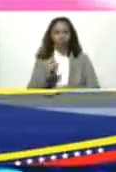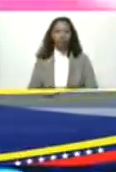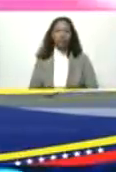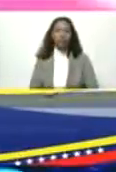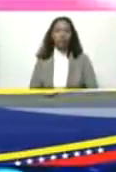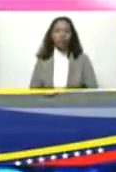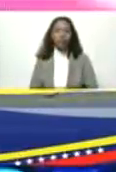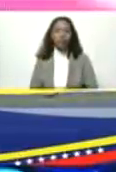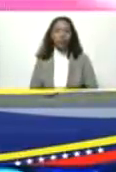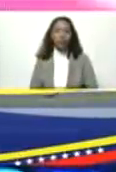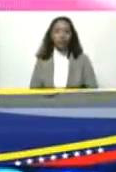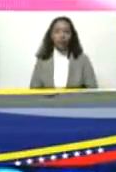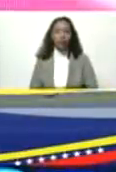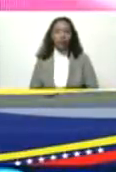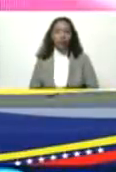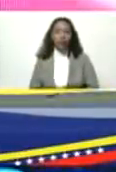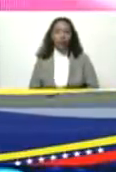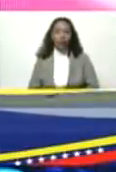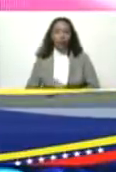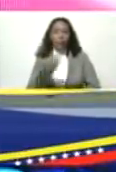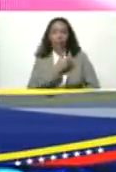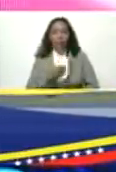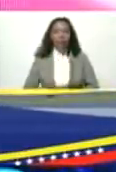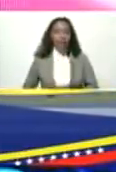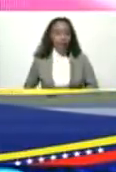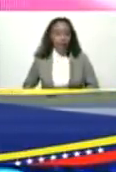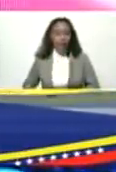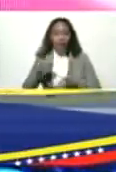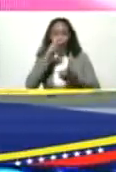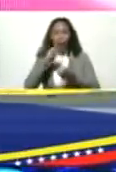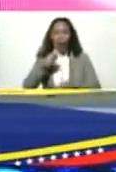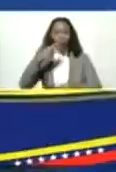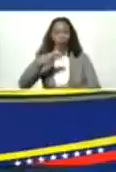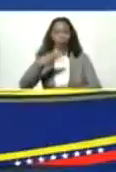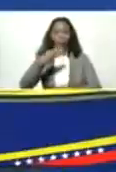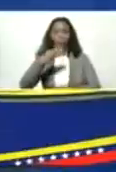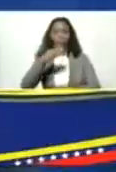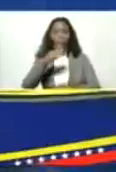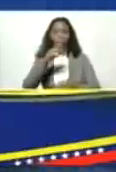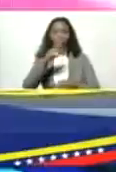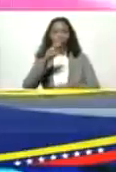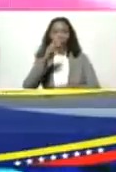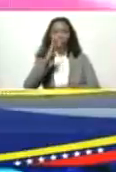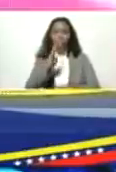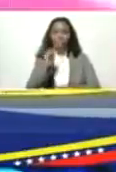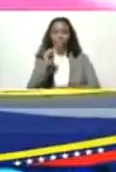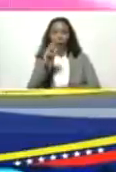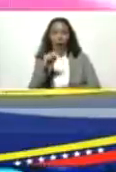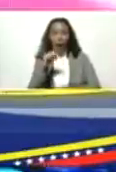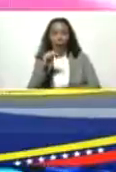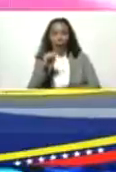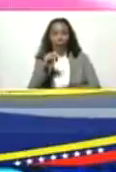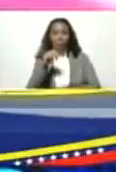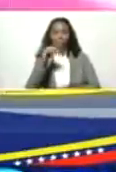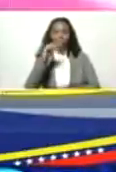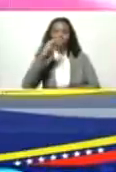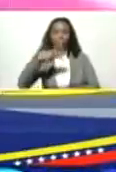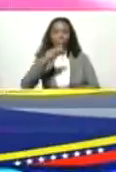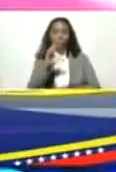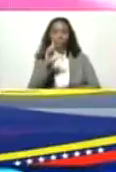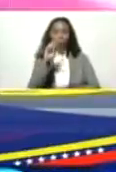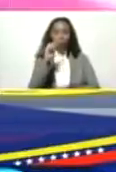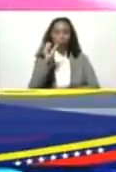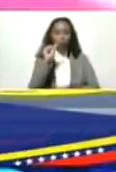Diego Ricol presidente de Banplus el presidente del Banco